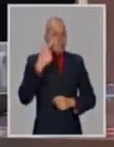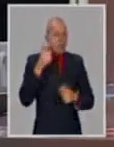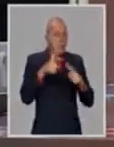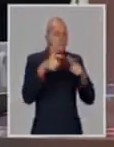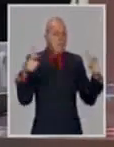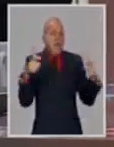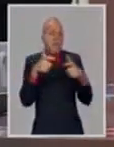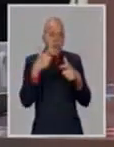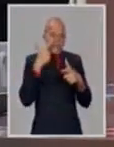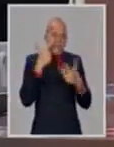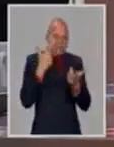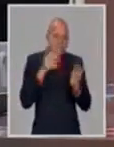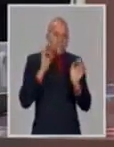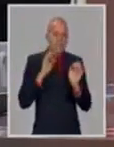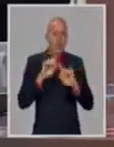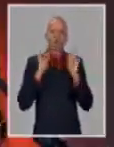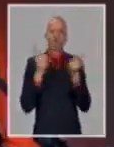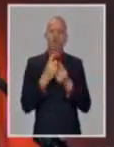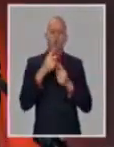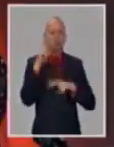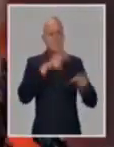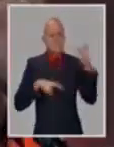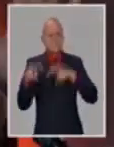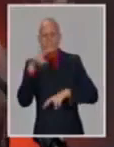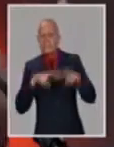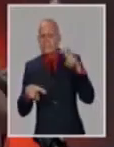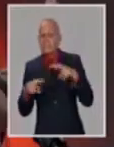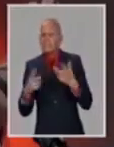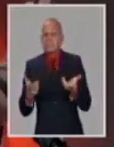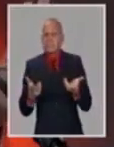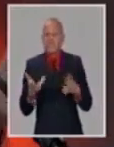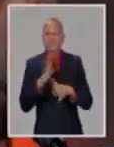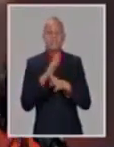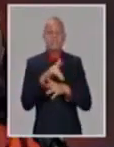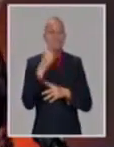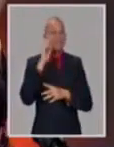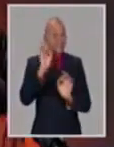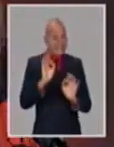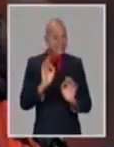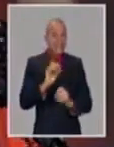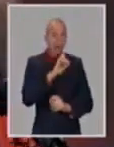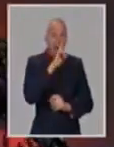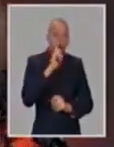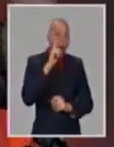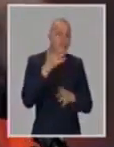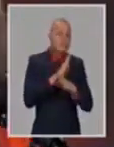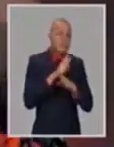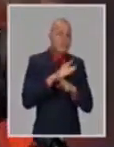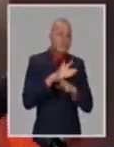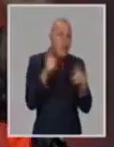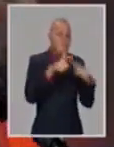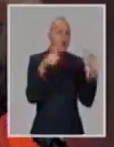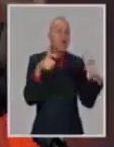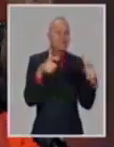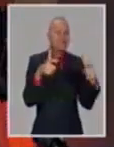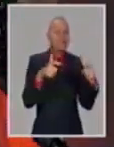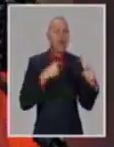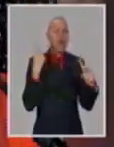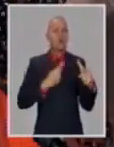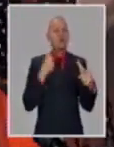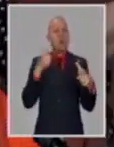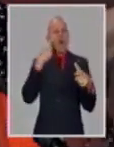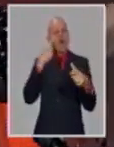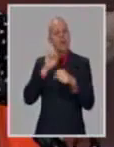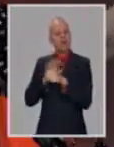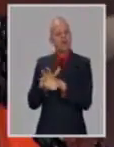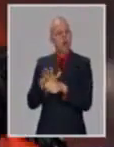de su conjunto. Los estudios no son... este no es el PCR diagnóstico. Esto es vigilancia para ver qué está pasando, qué está circulando, dónde